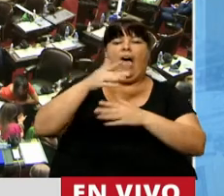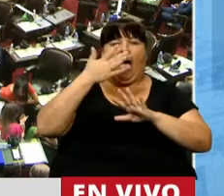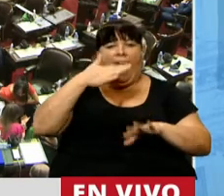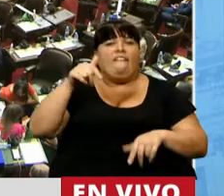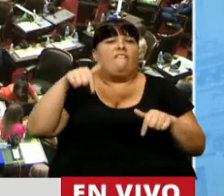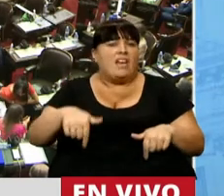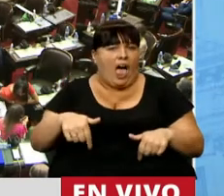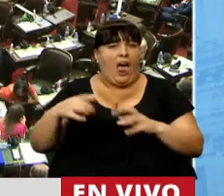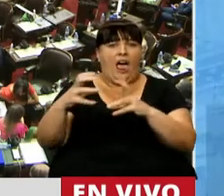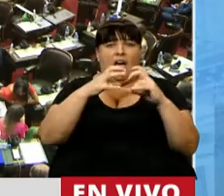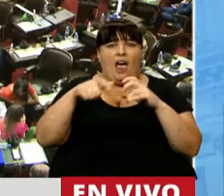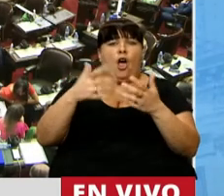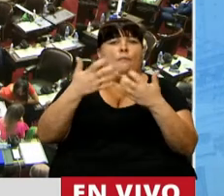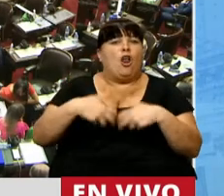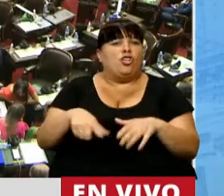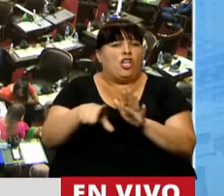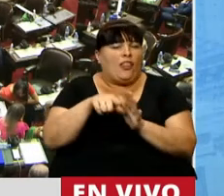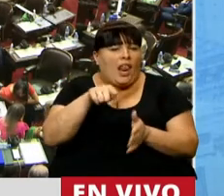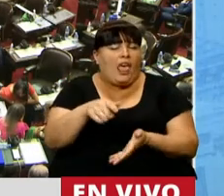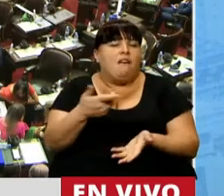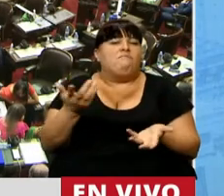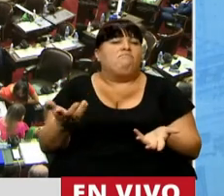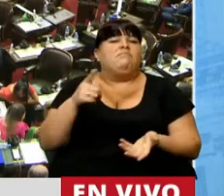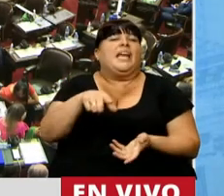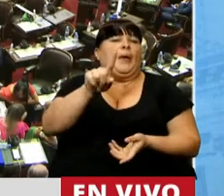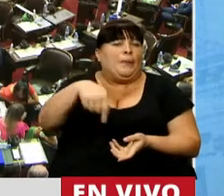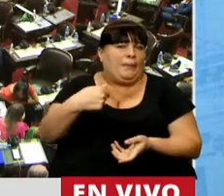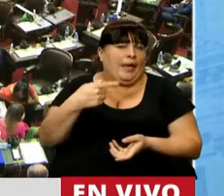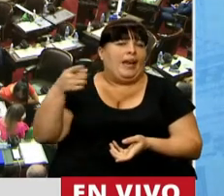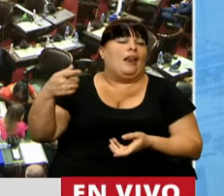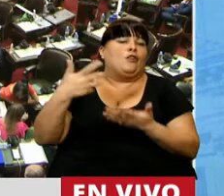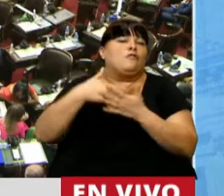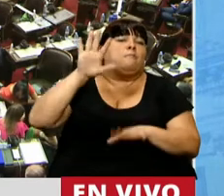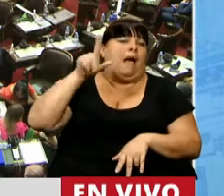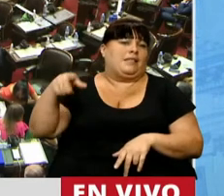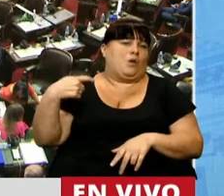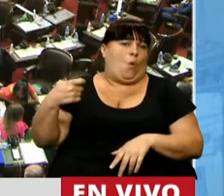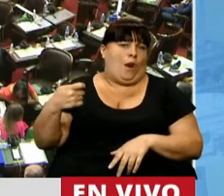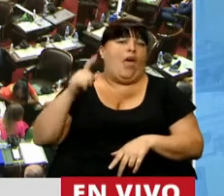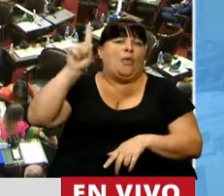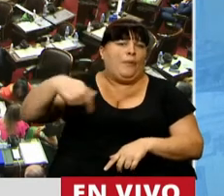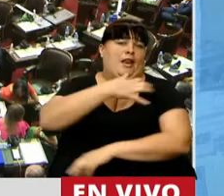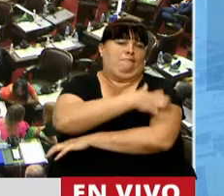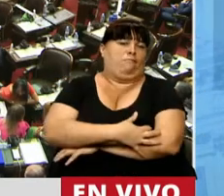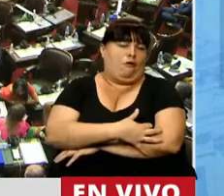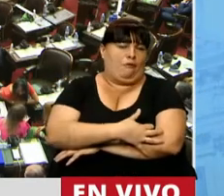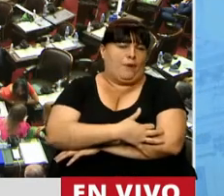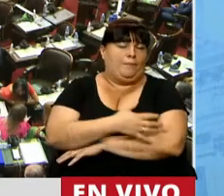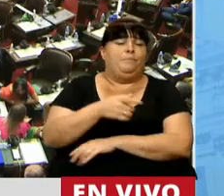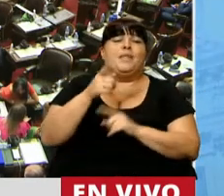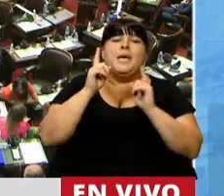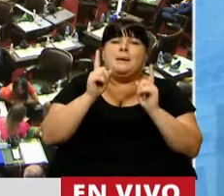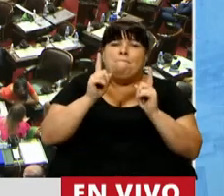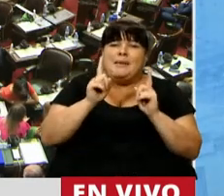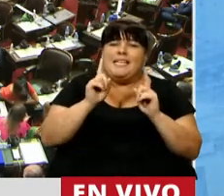hoy estamos tratando este proyecto que lo que hace es condenar a nuestros jubilados a la pobreza. Mire, y es el